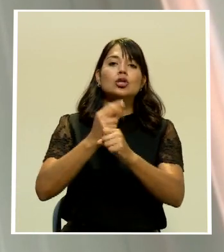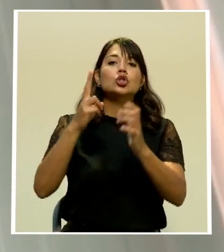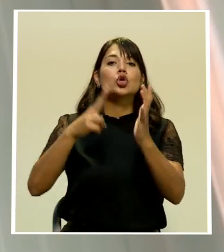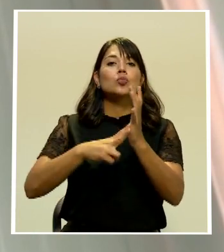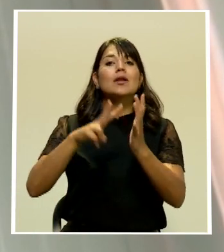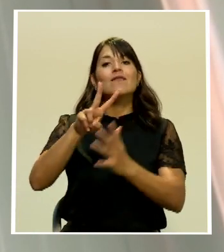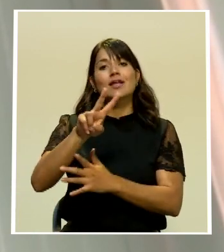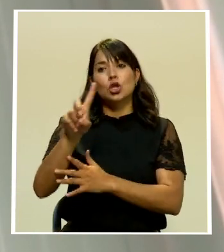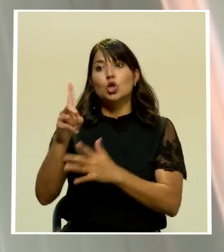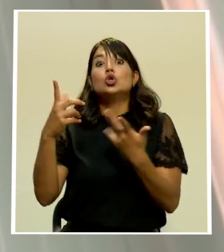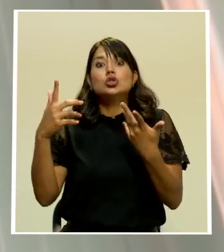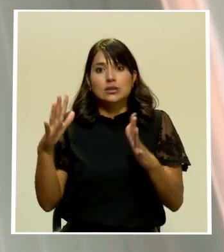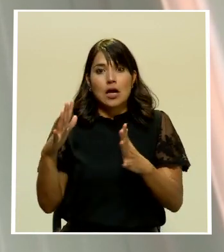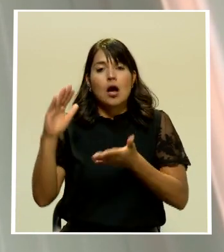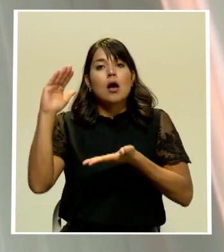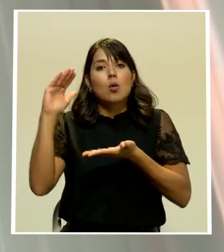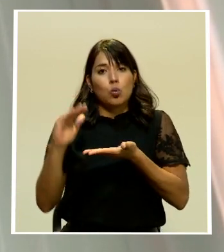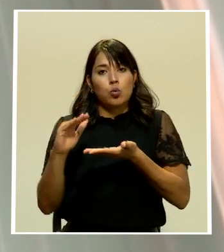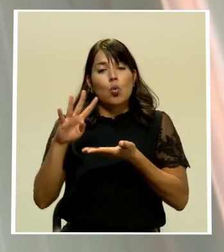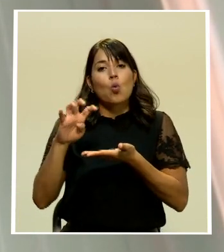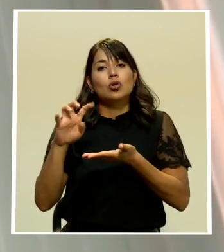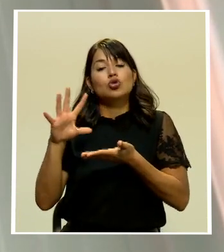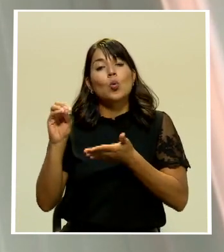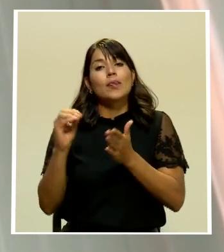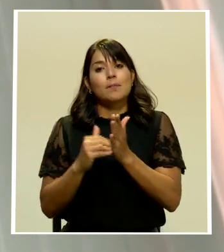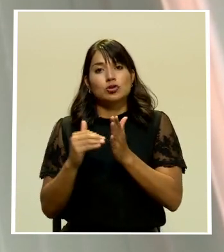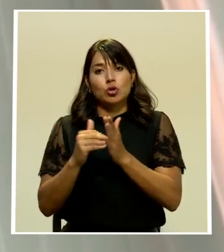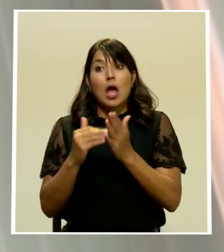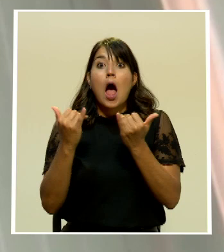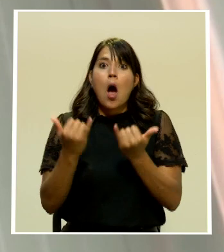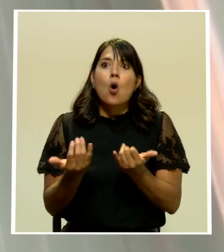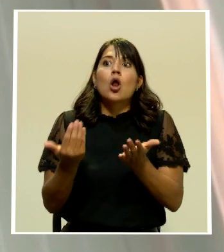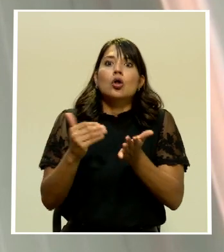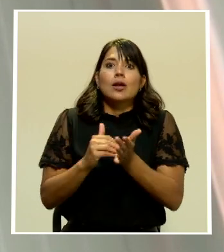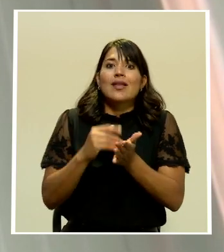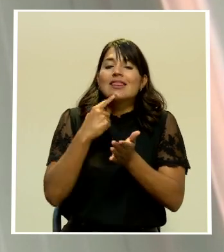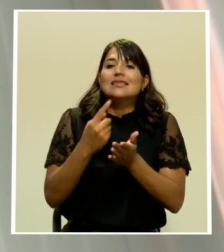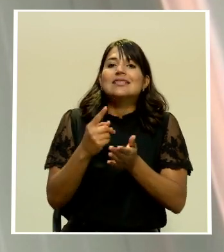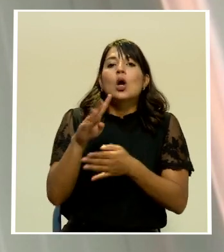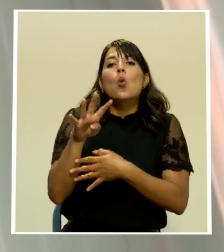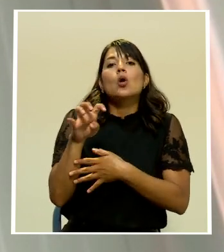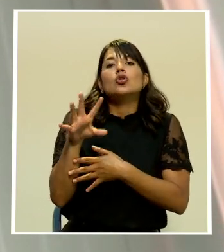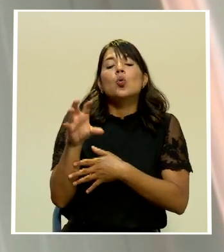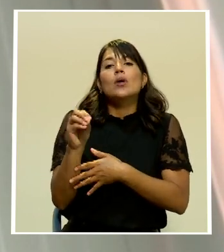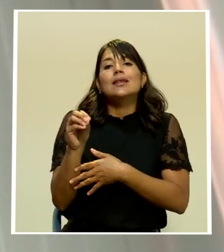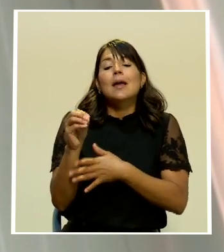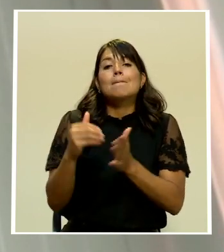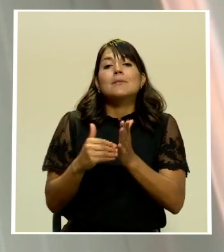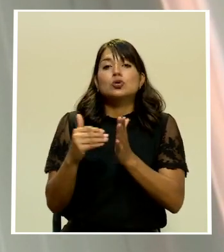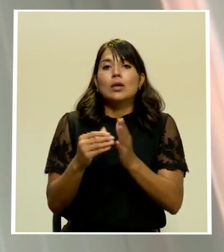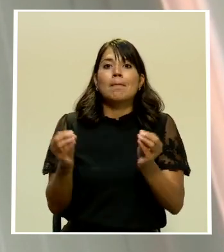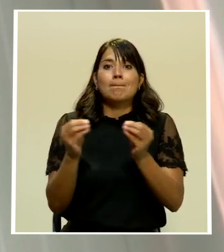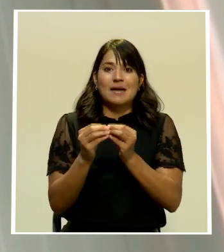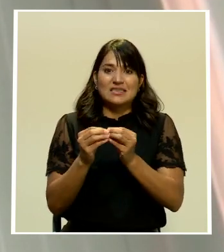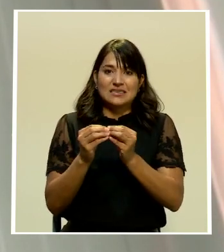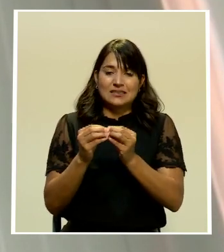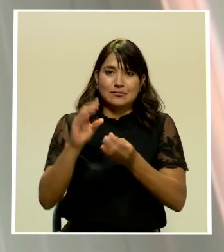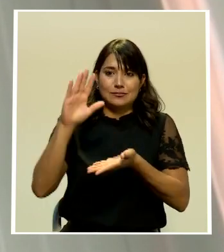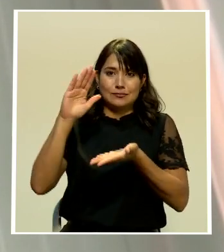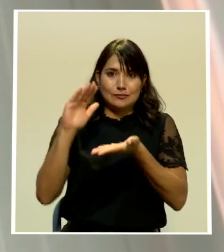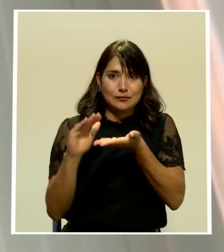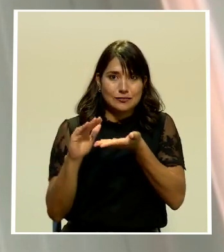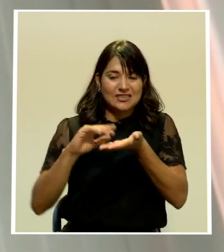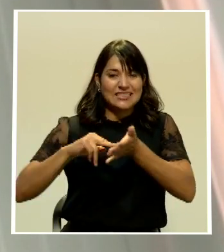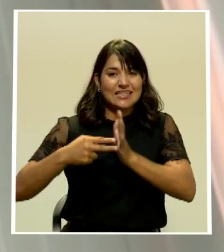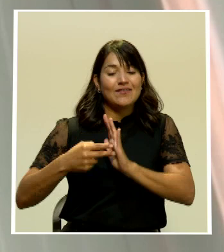millones aproximadamente. Esto pondría sin duda alguna en riesgo el trabajo de fiscalización en la red